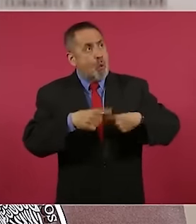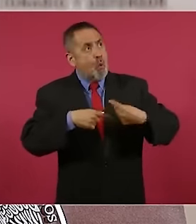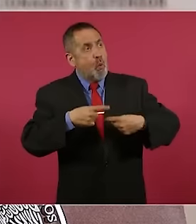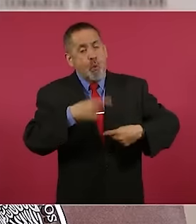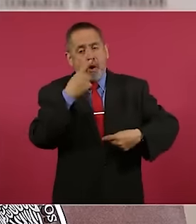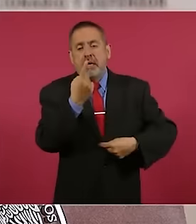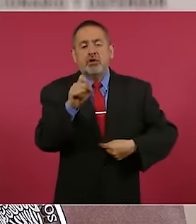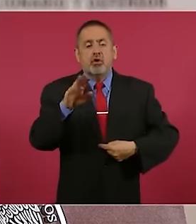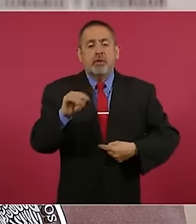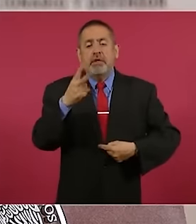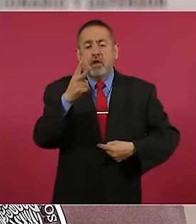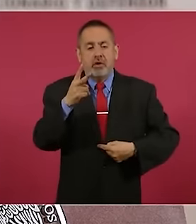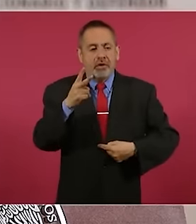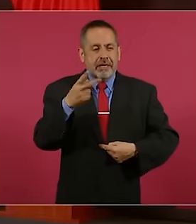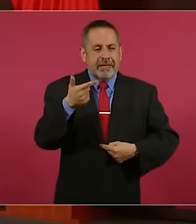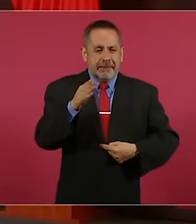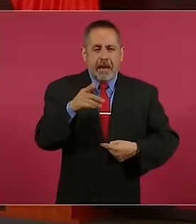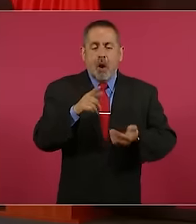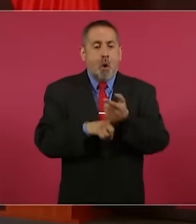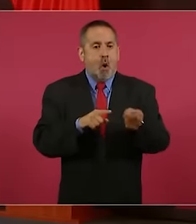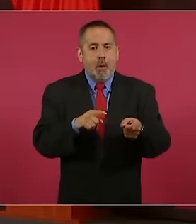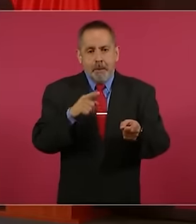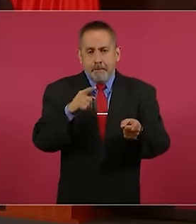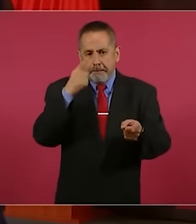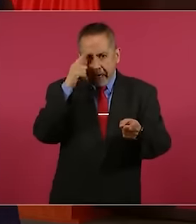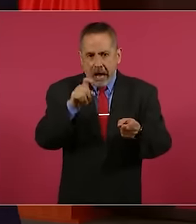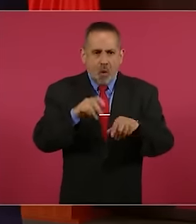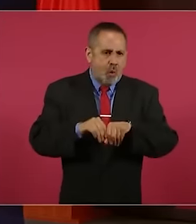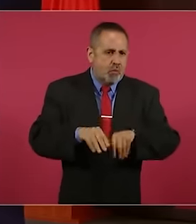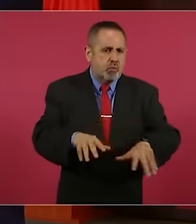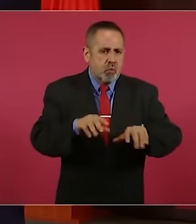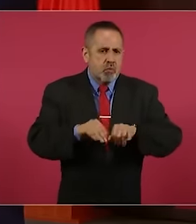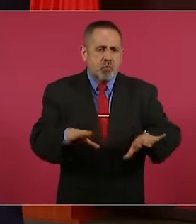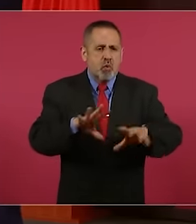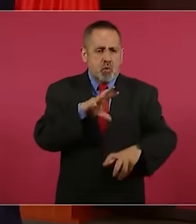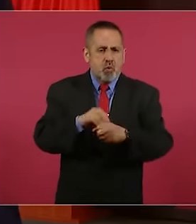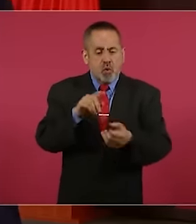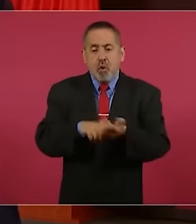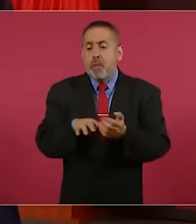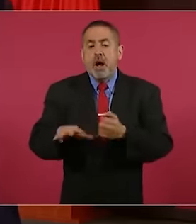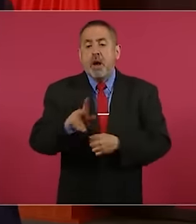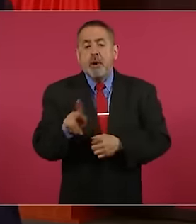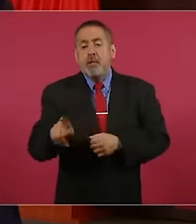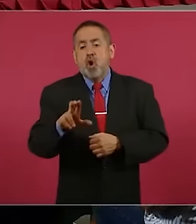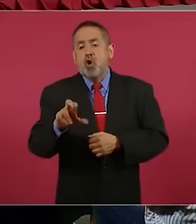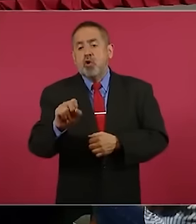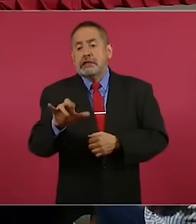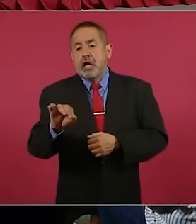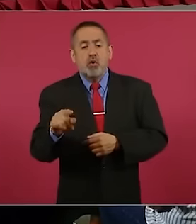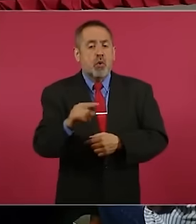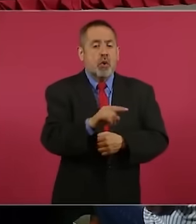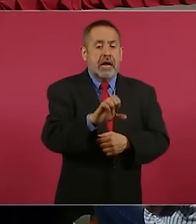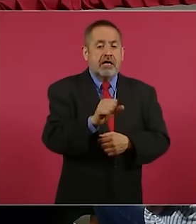192 gigawatt hora y agua potable para los municipios de Rosario y Espinapa. Aquí tenemos